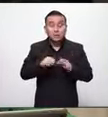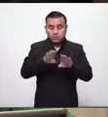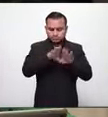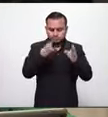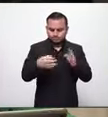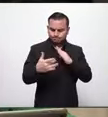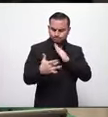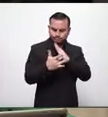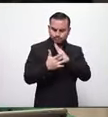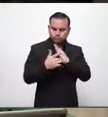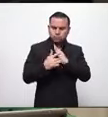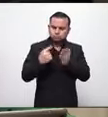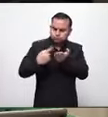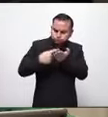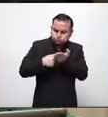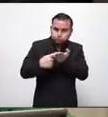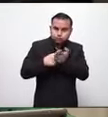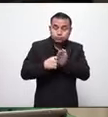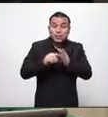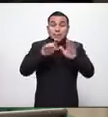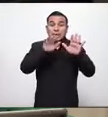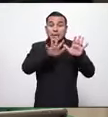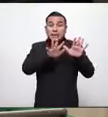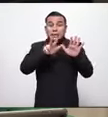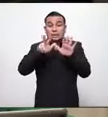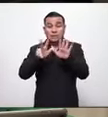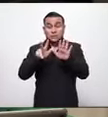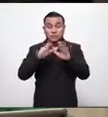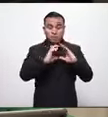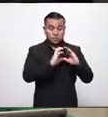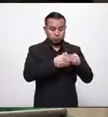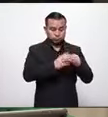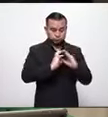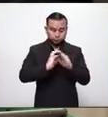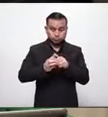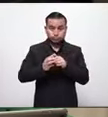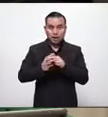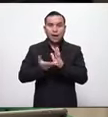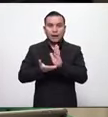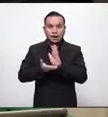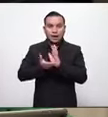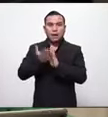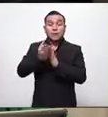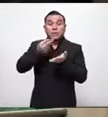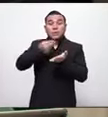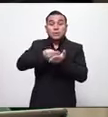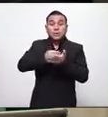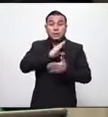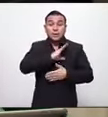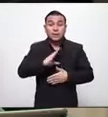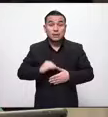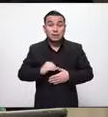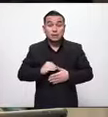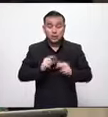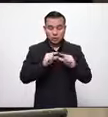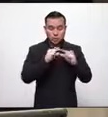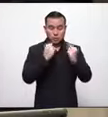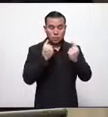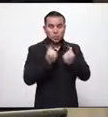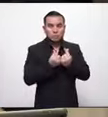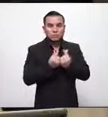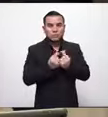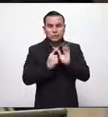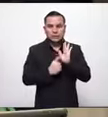reunidos con más de 18 sectores productivos con gremiales que no sólo representan a